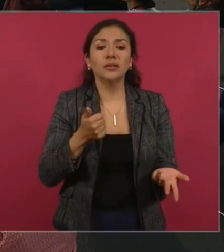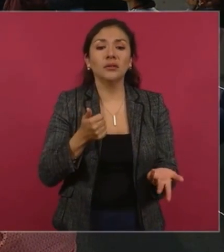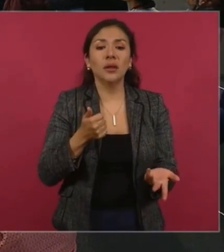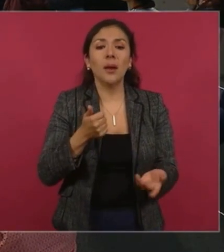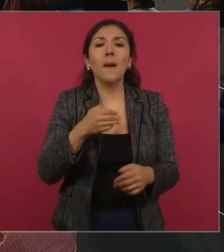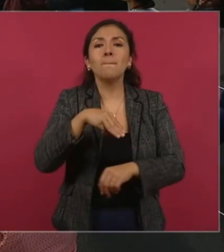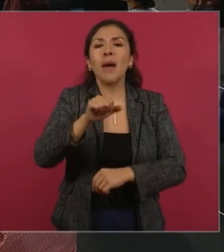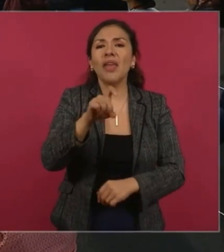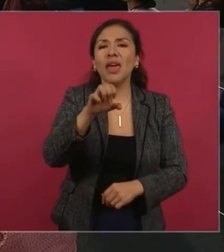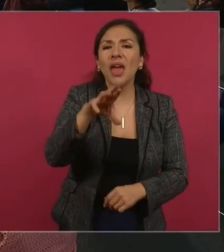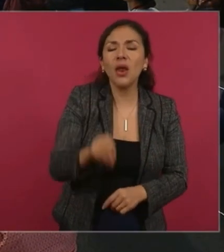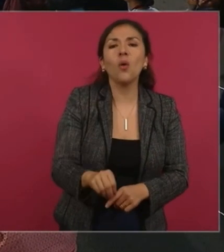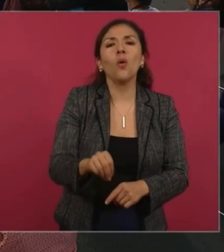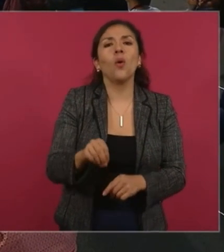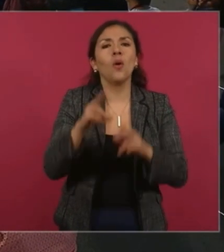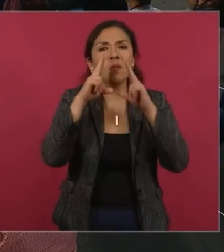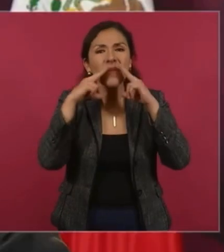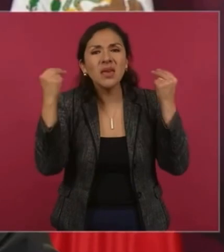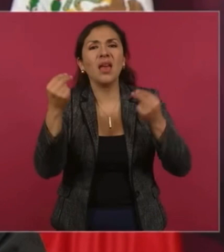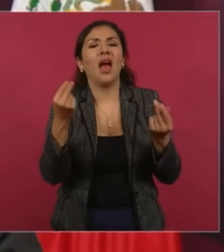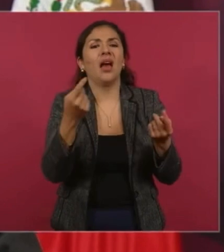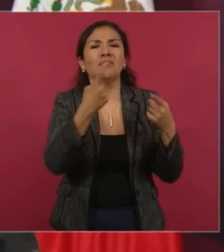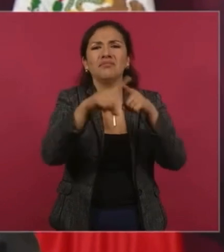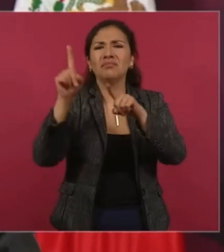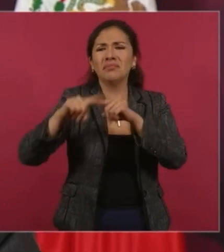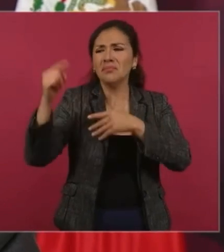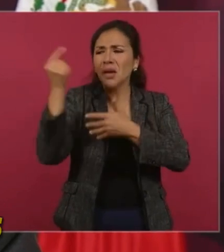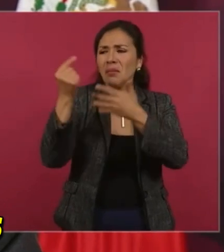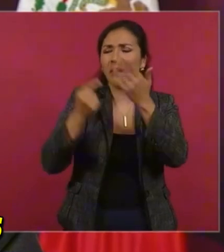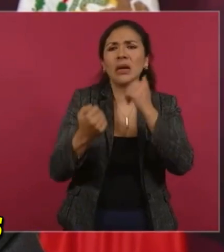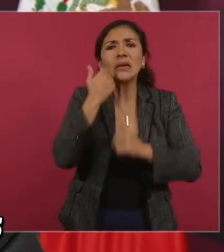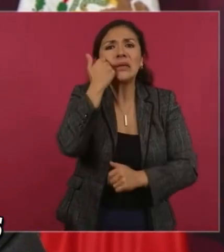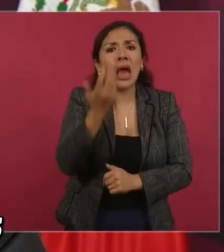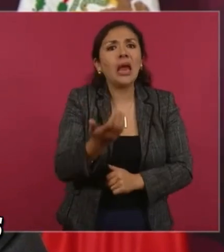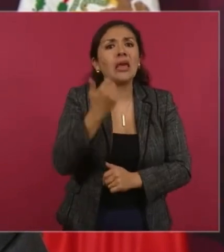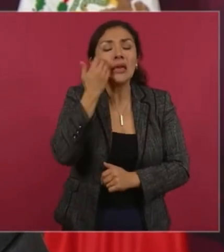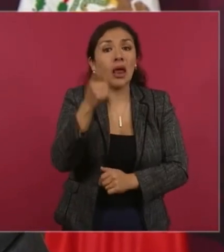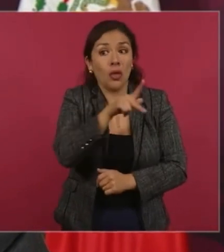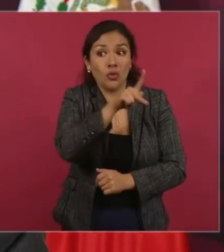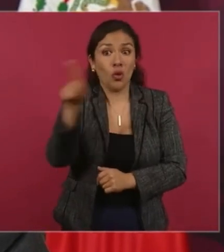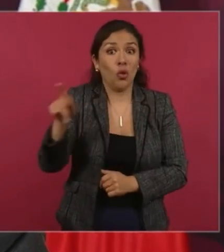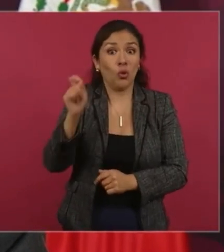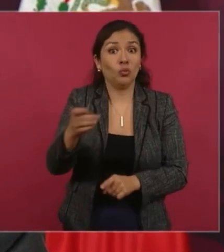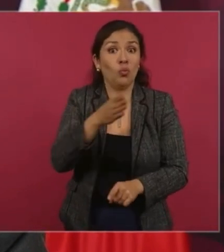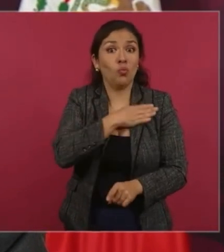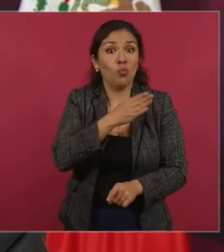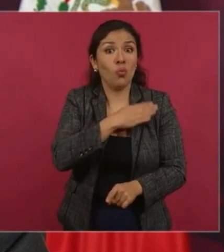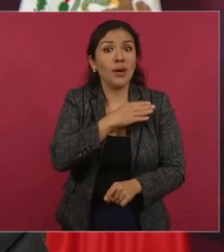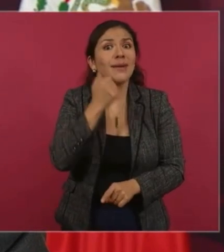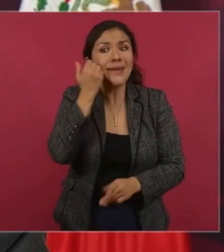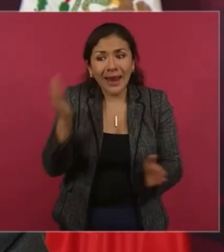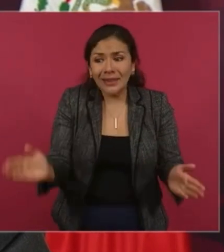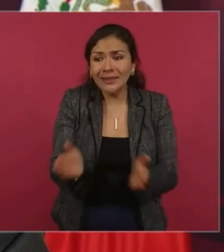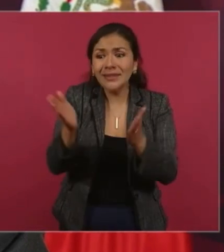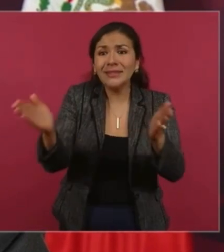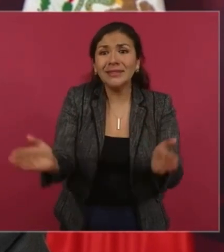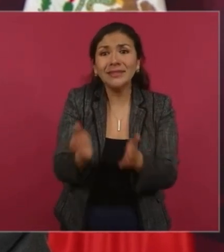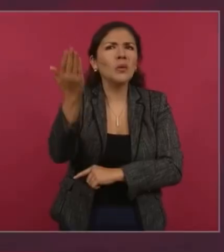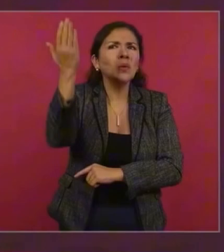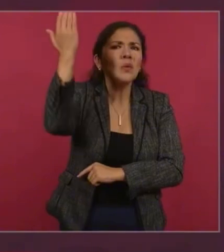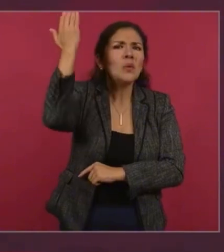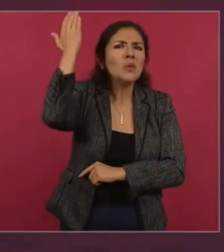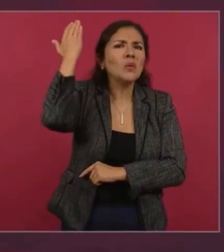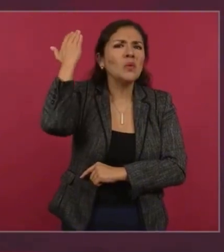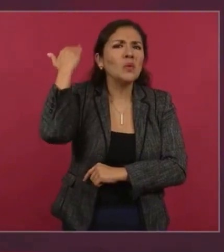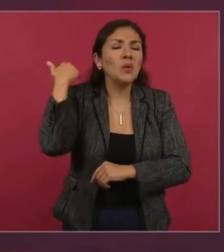Madero, Villa, Zapata, General Cárdenas, todos los buenos próceres,